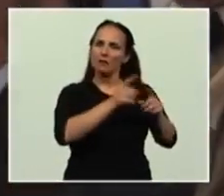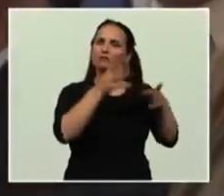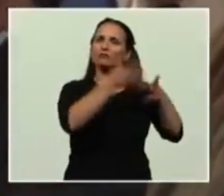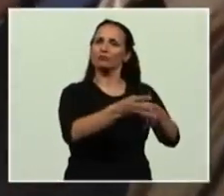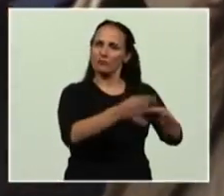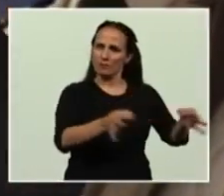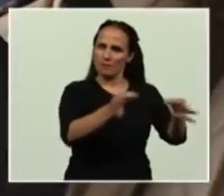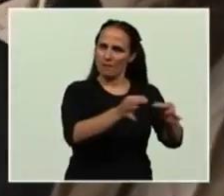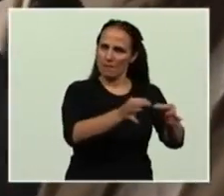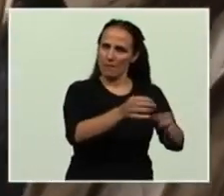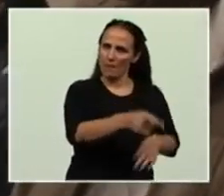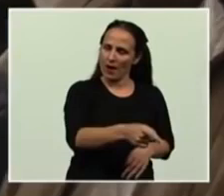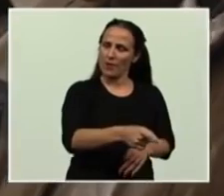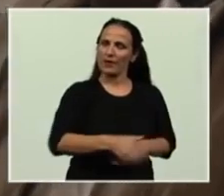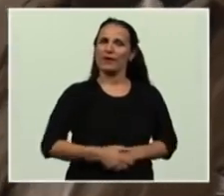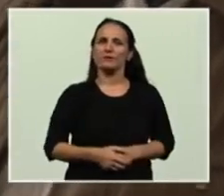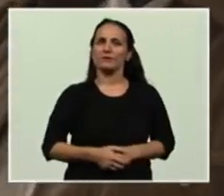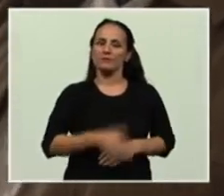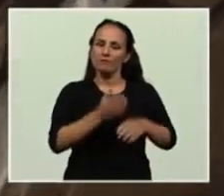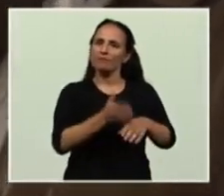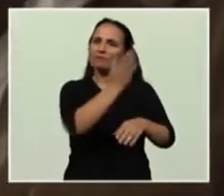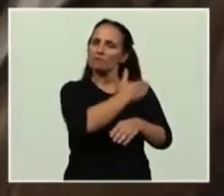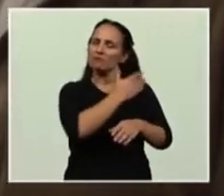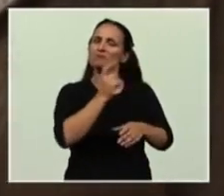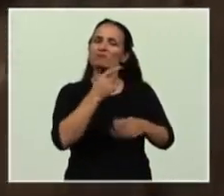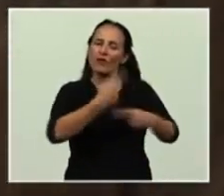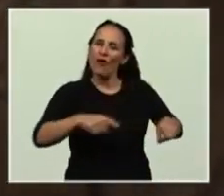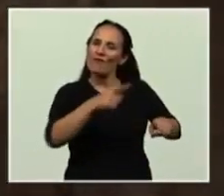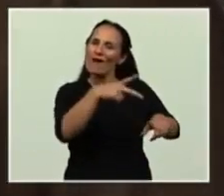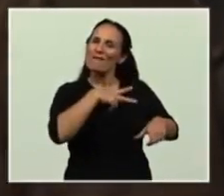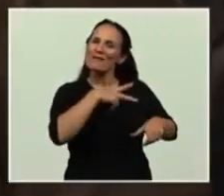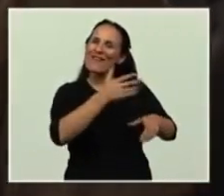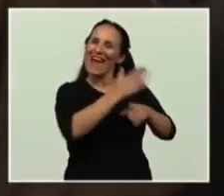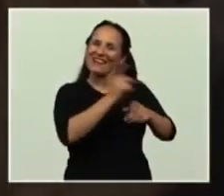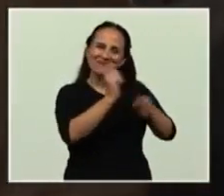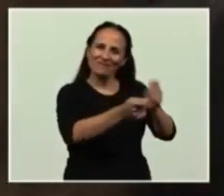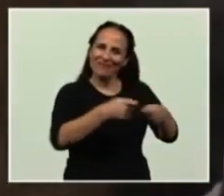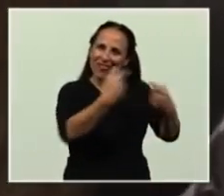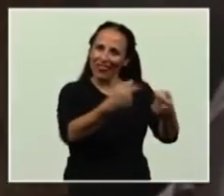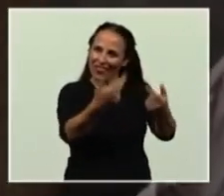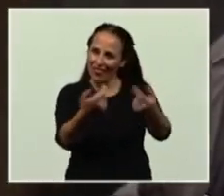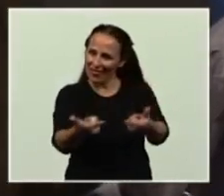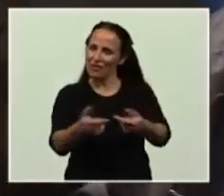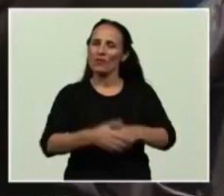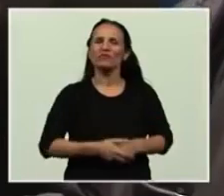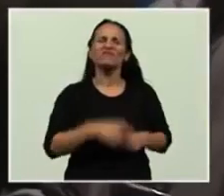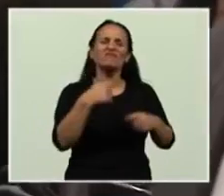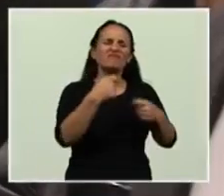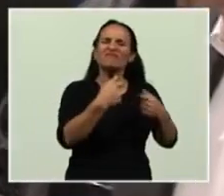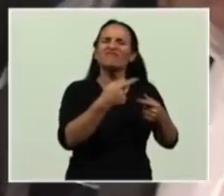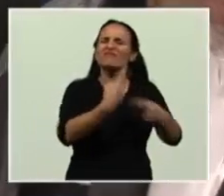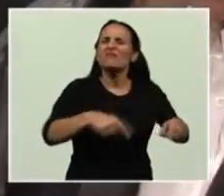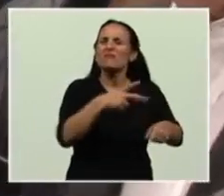que han recibido pertenencias personales que habían sido